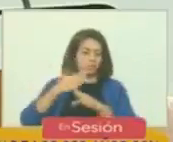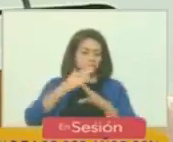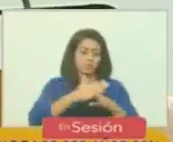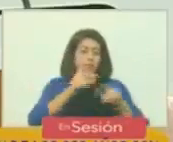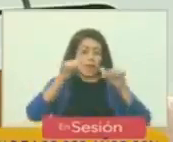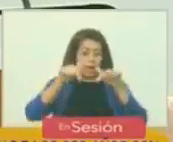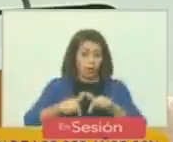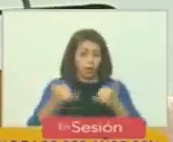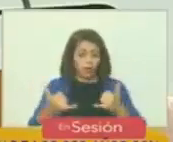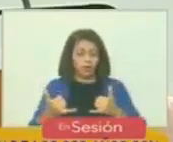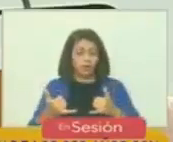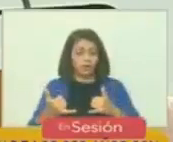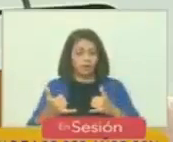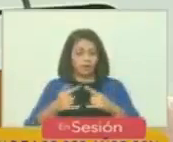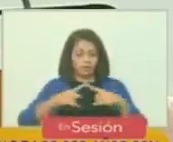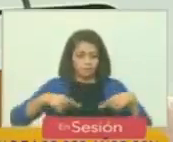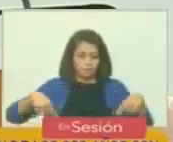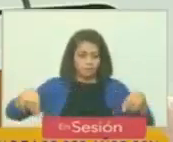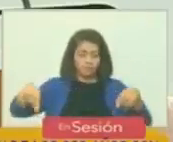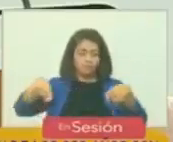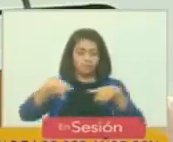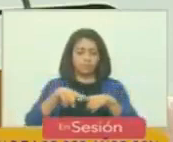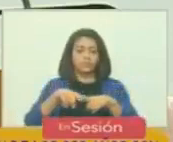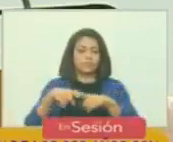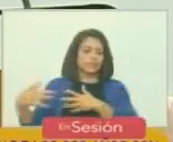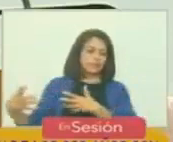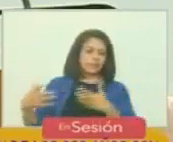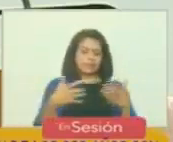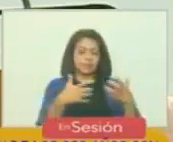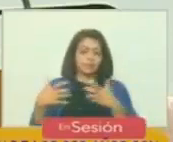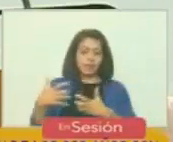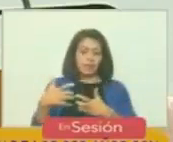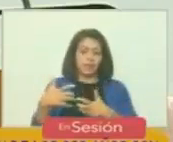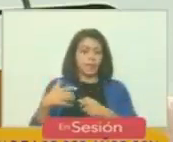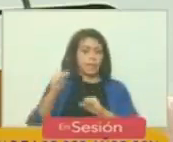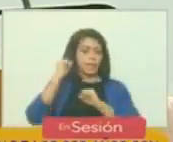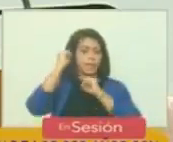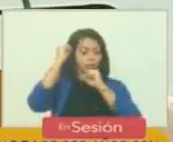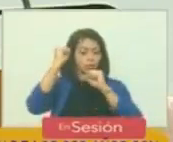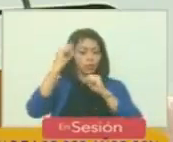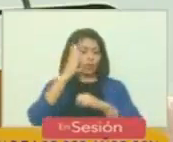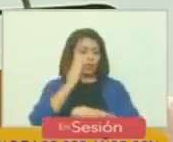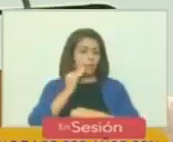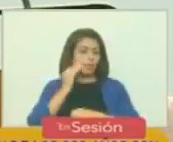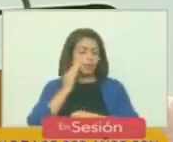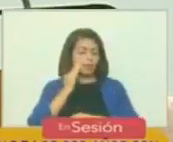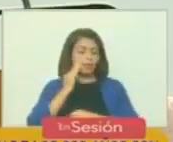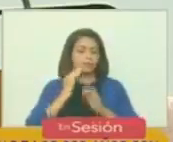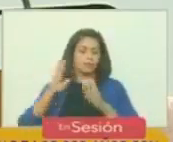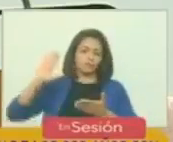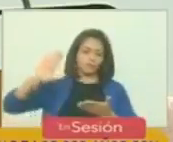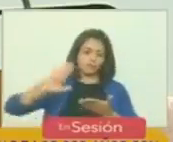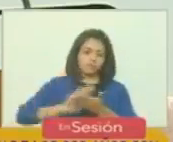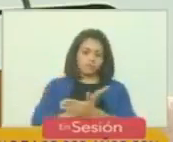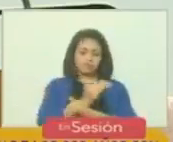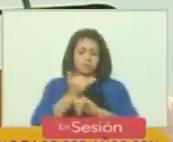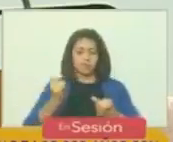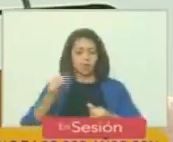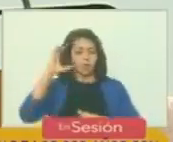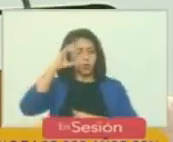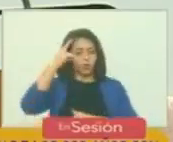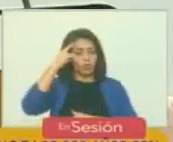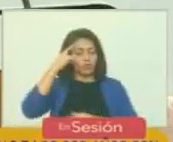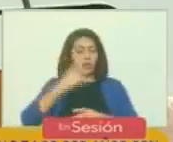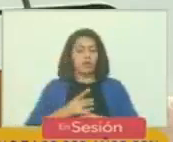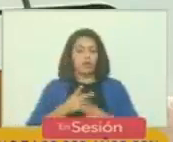en esta asimetría bélica siglos de victoria y experiencia fueron barridos por la conciencia